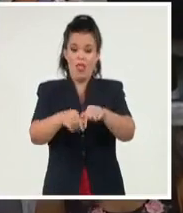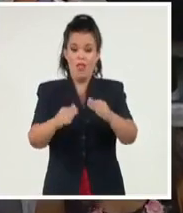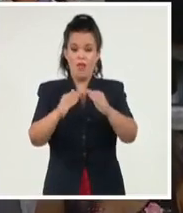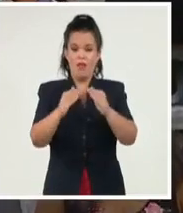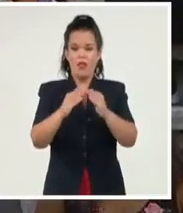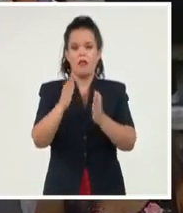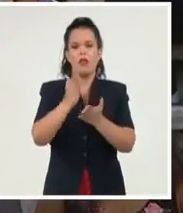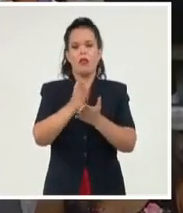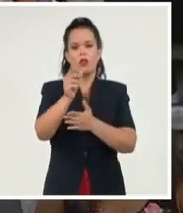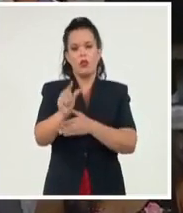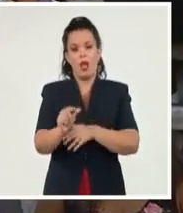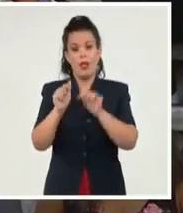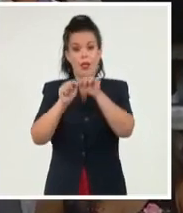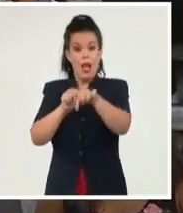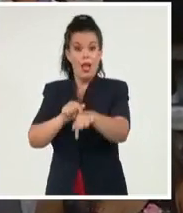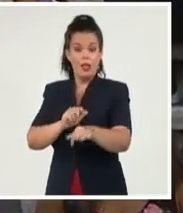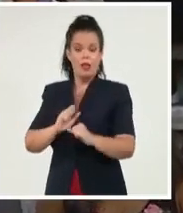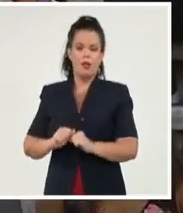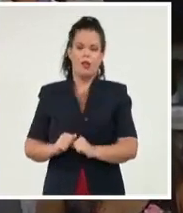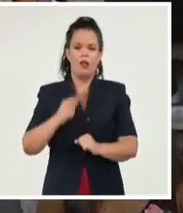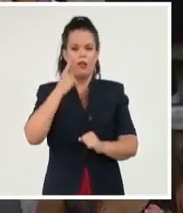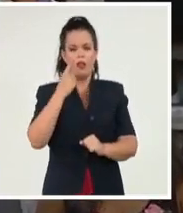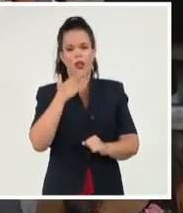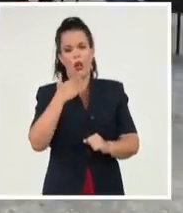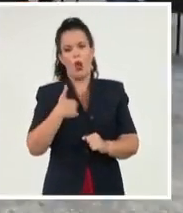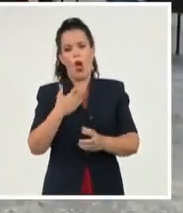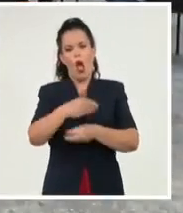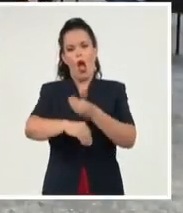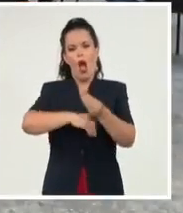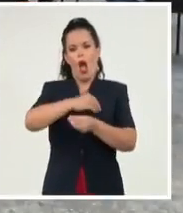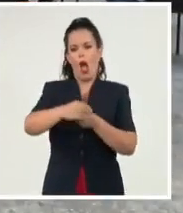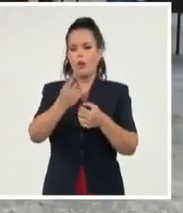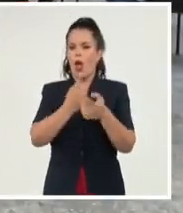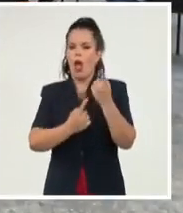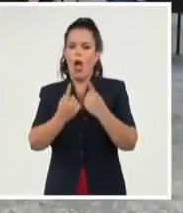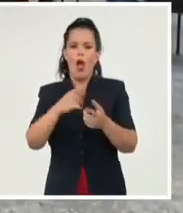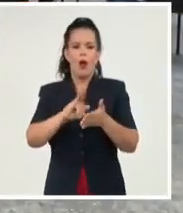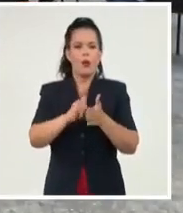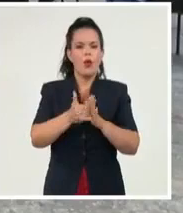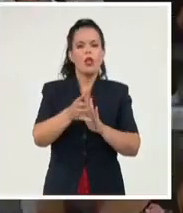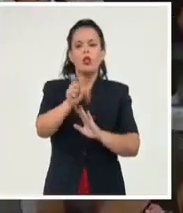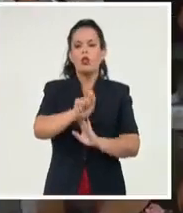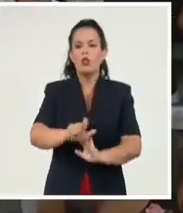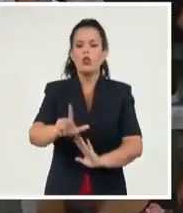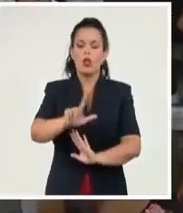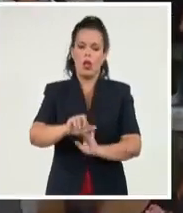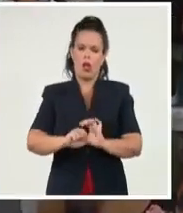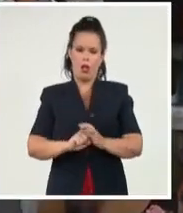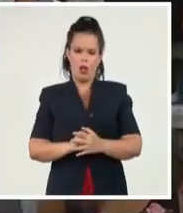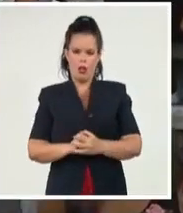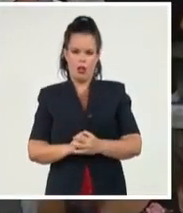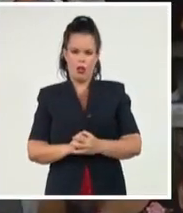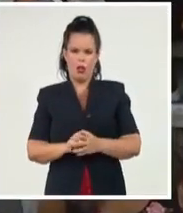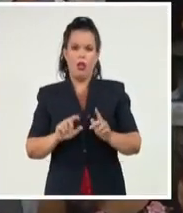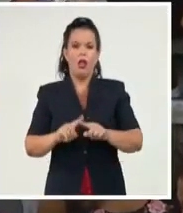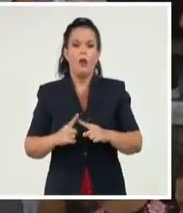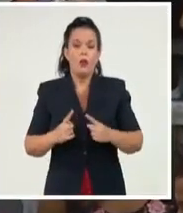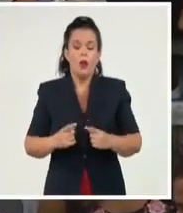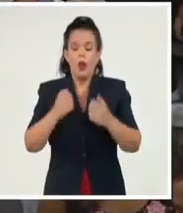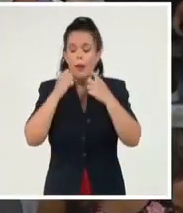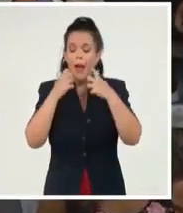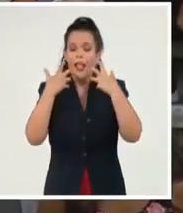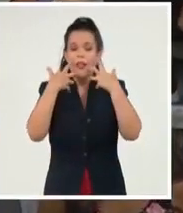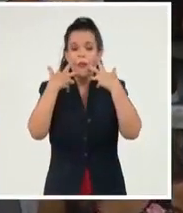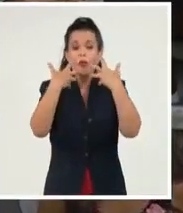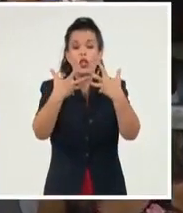pensando desde la sostenibilidad de cualquier proyecto social, porque además lo más importante es que